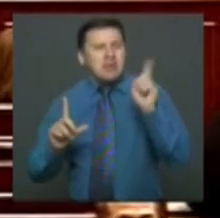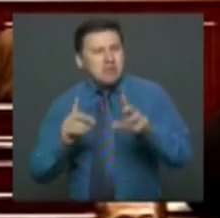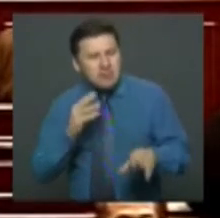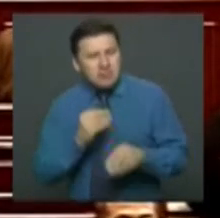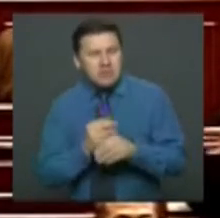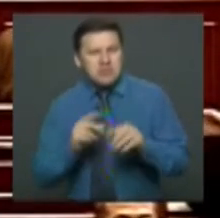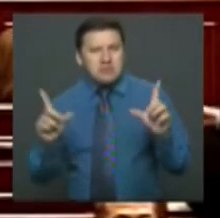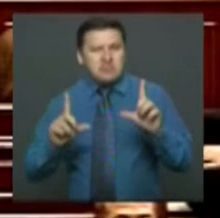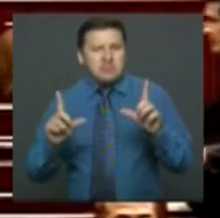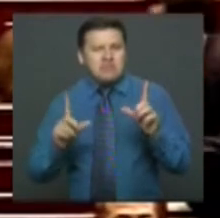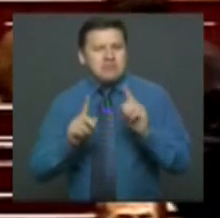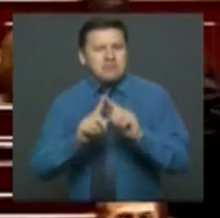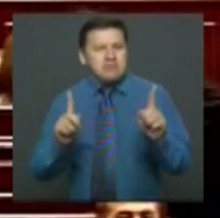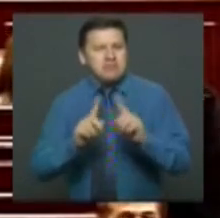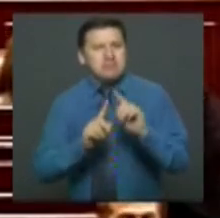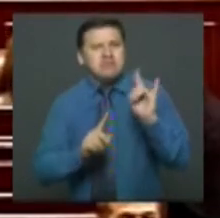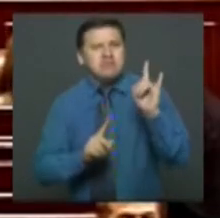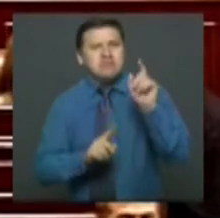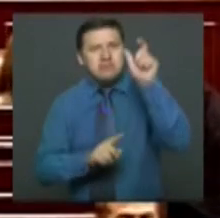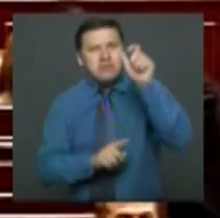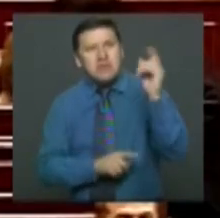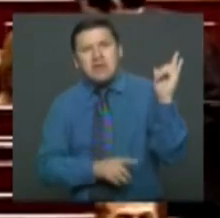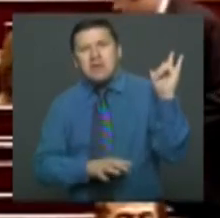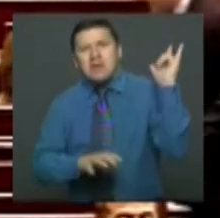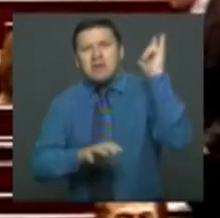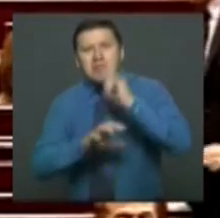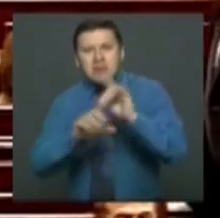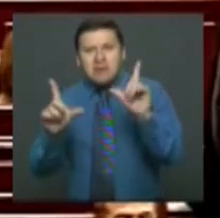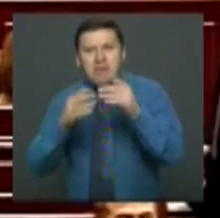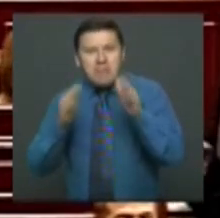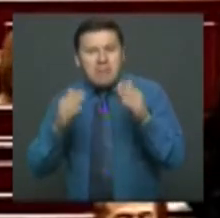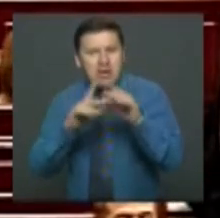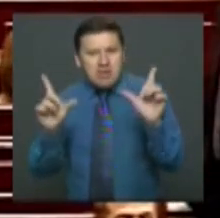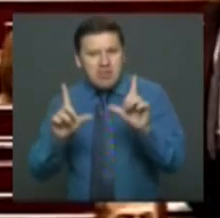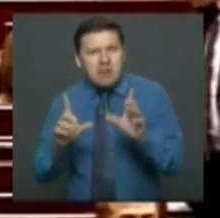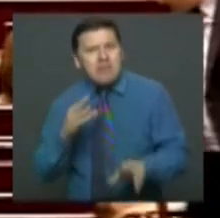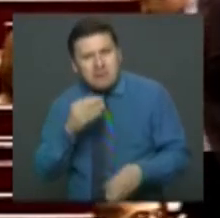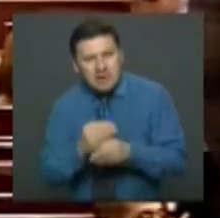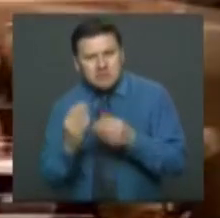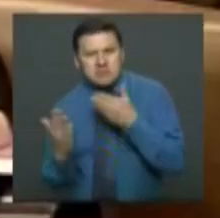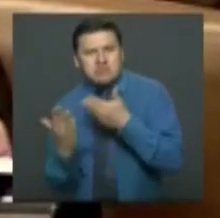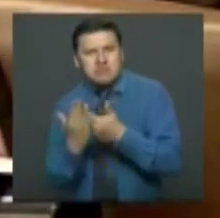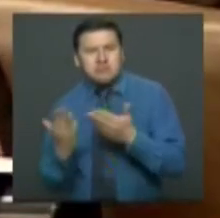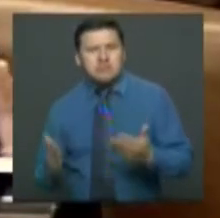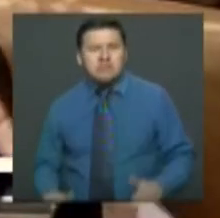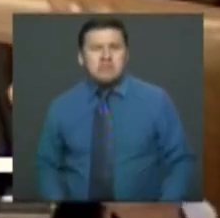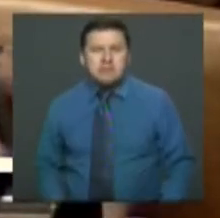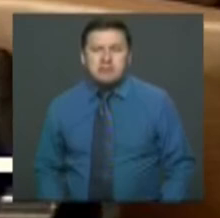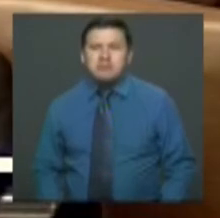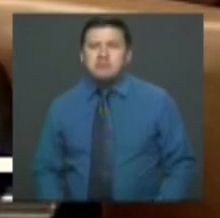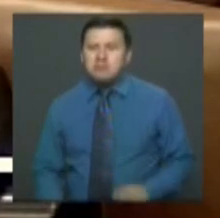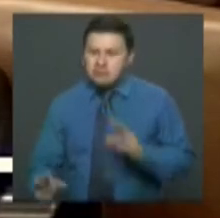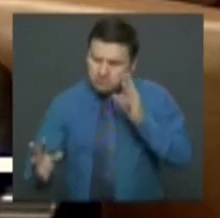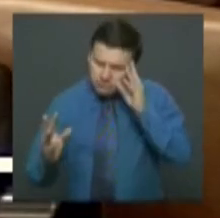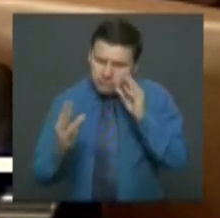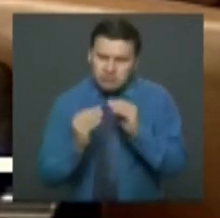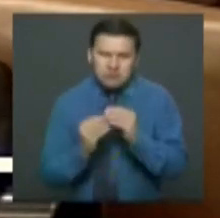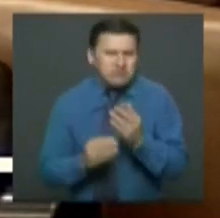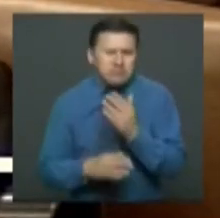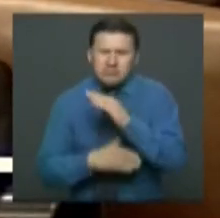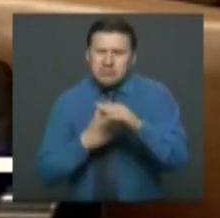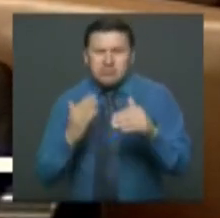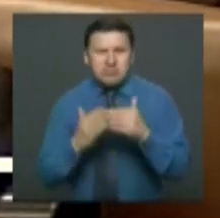producciones extranjeras en nuestra parrilla nacional y en la conciliación, debulgieron todo esto,